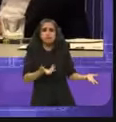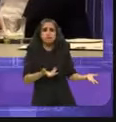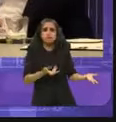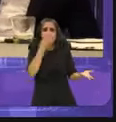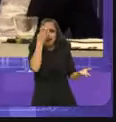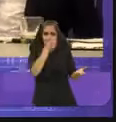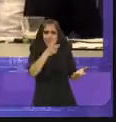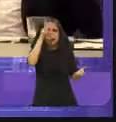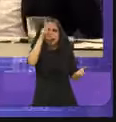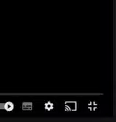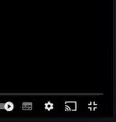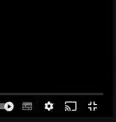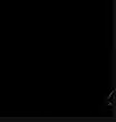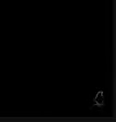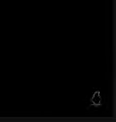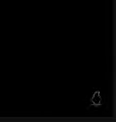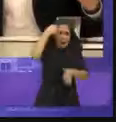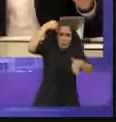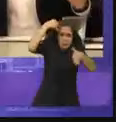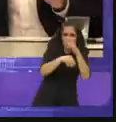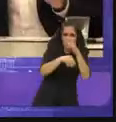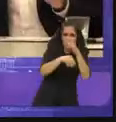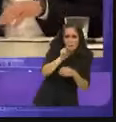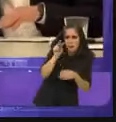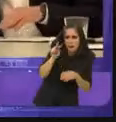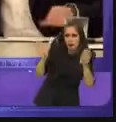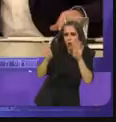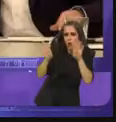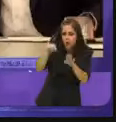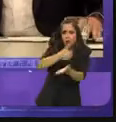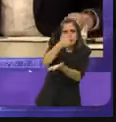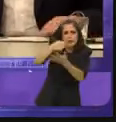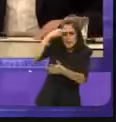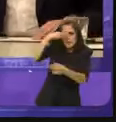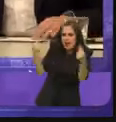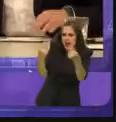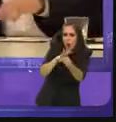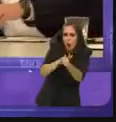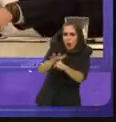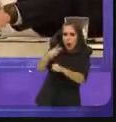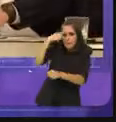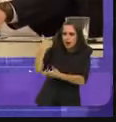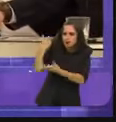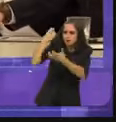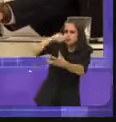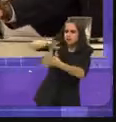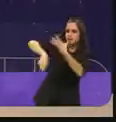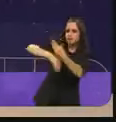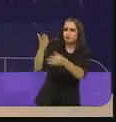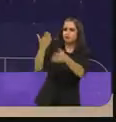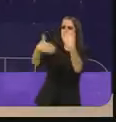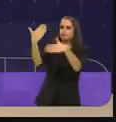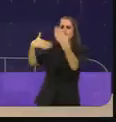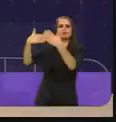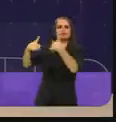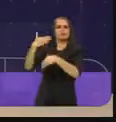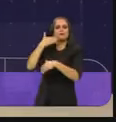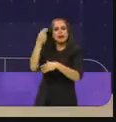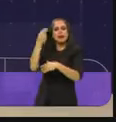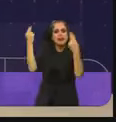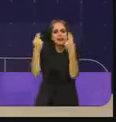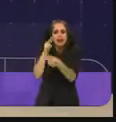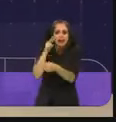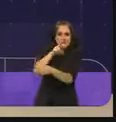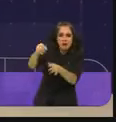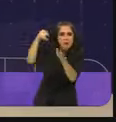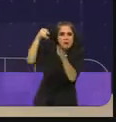requiere para que su economía sea próspera y sea próspera para todos. Por eso, tenemos que facilitar